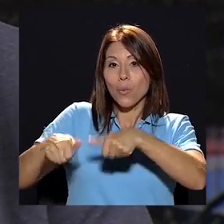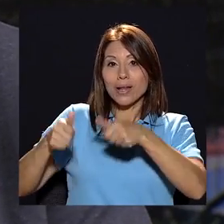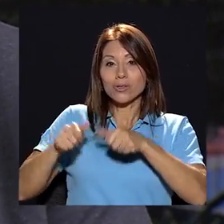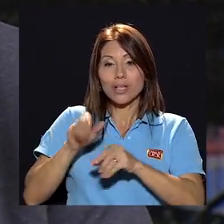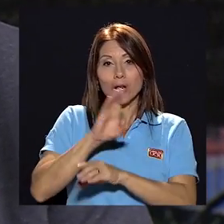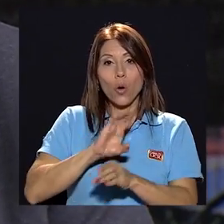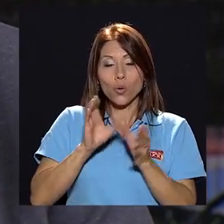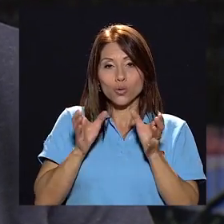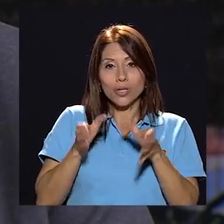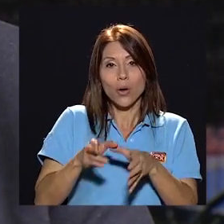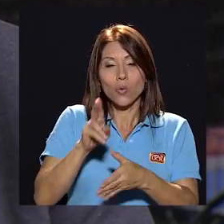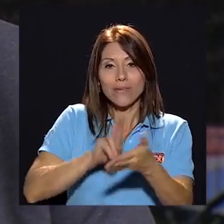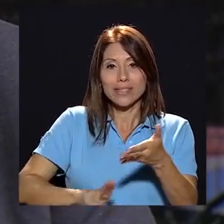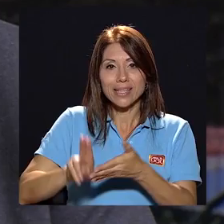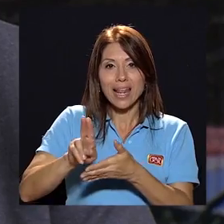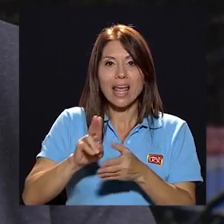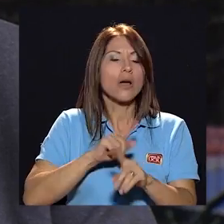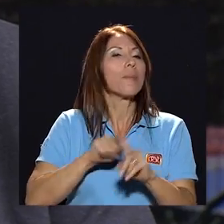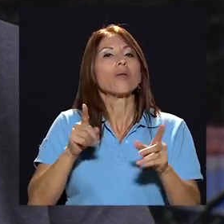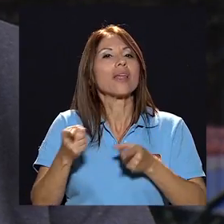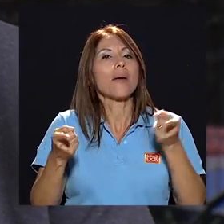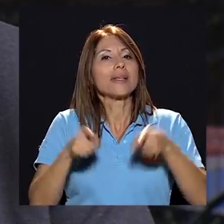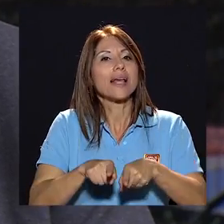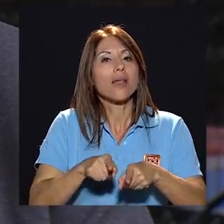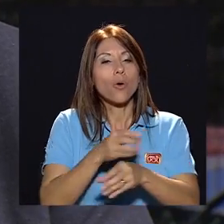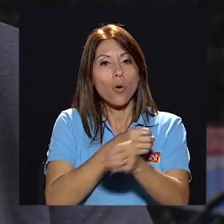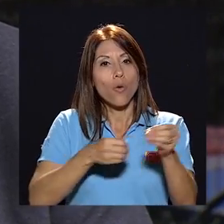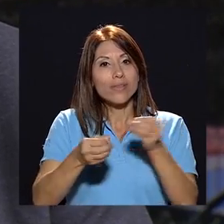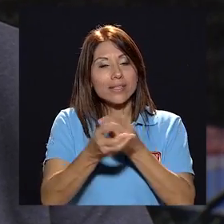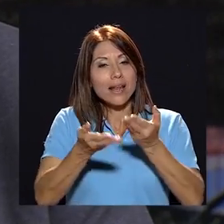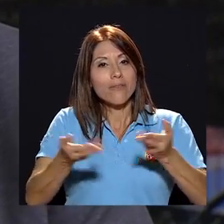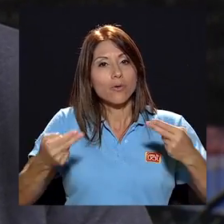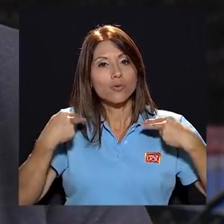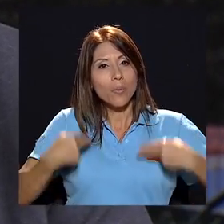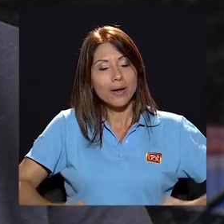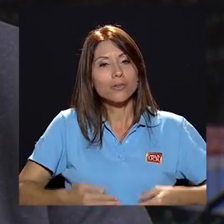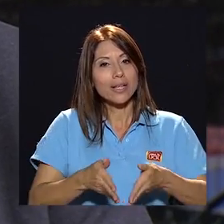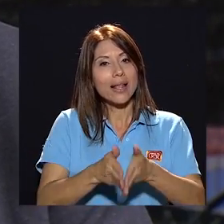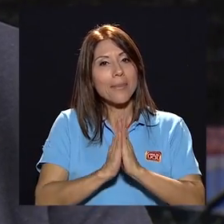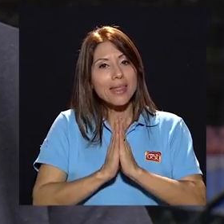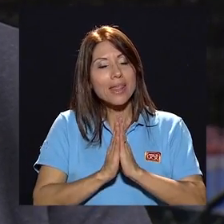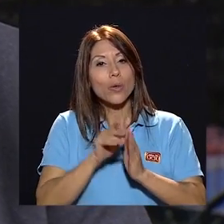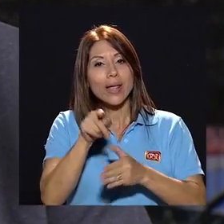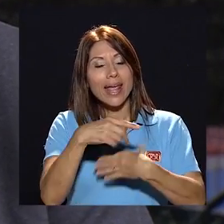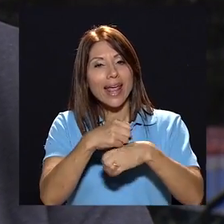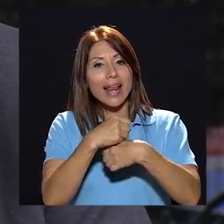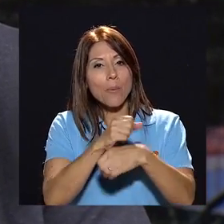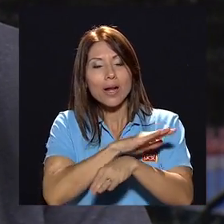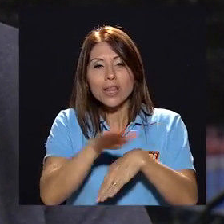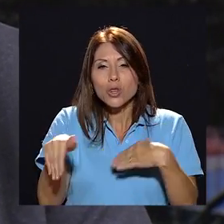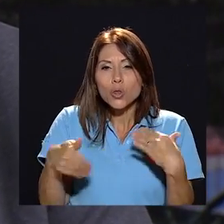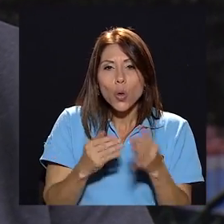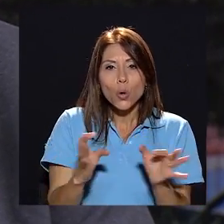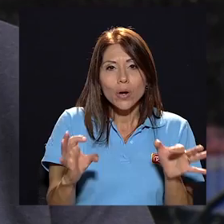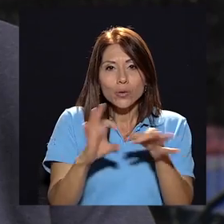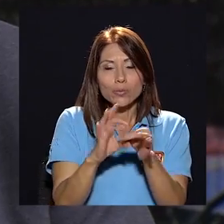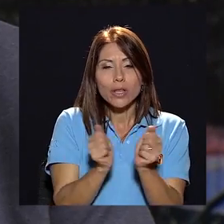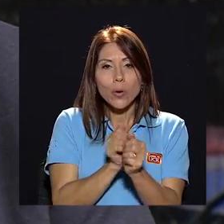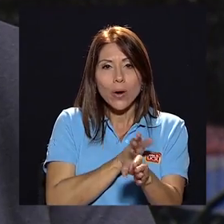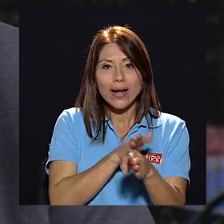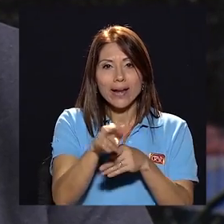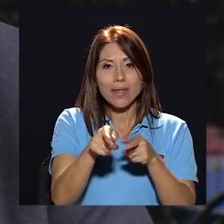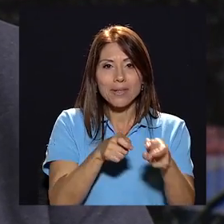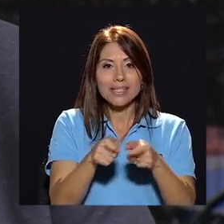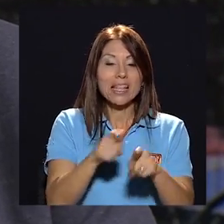que versan sobre ese tema que ha pasado a la oficina de recursos humanos se le ha pedido que elabore todo lo que corresponde a la carrera